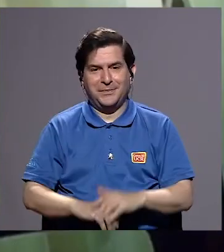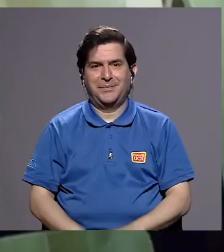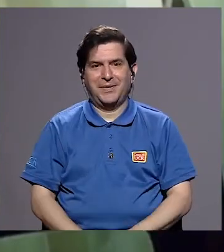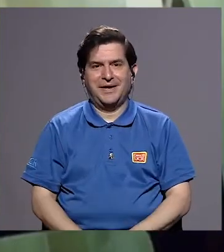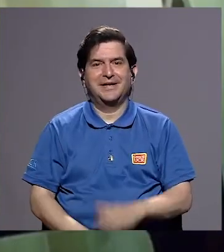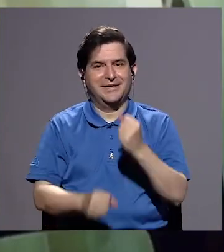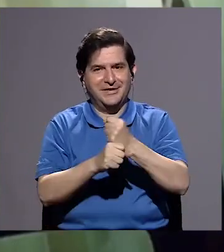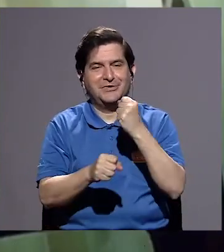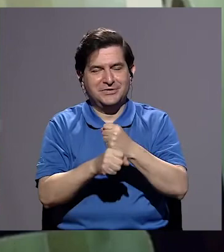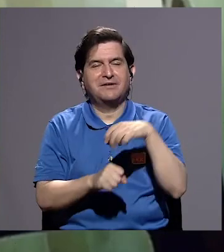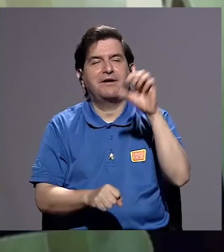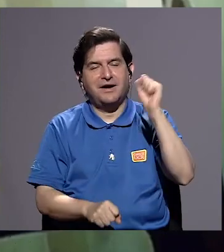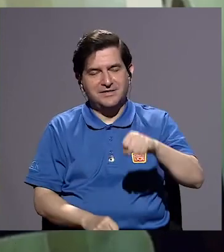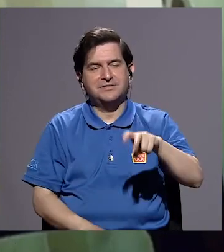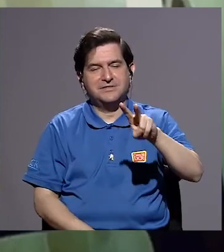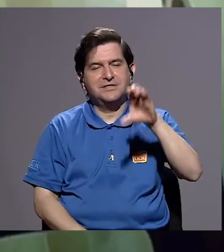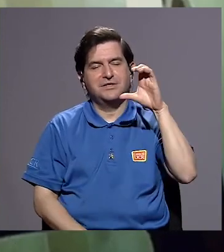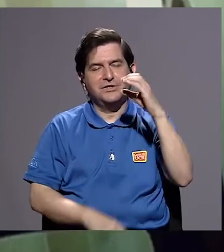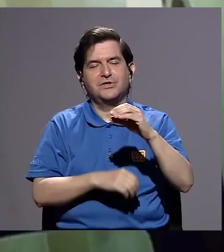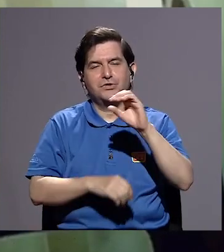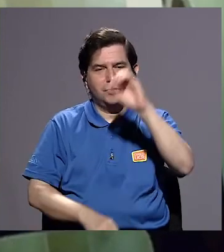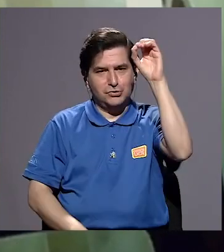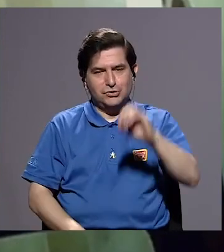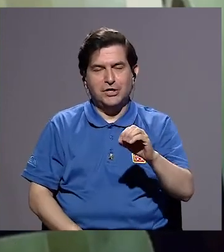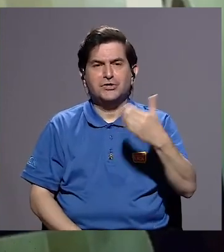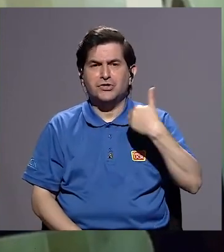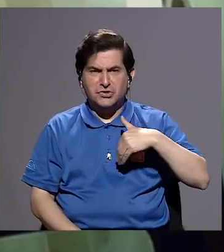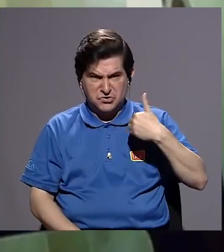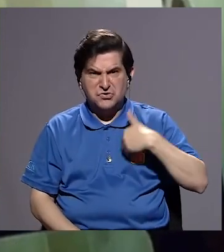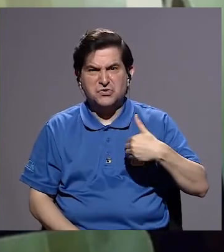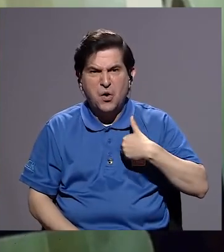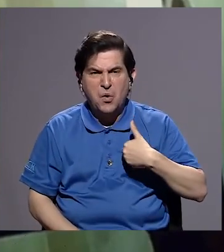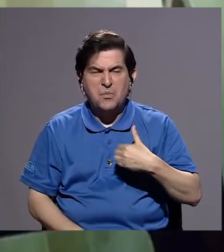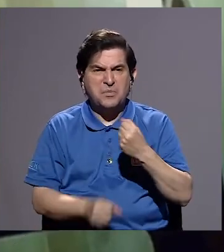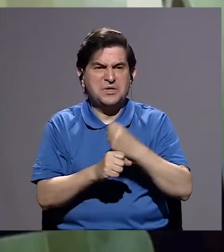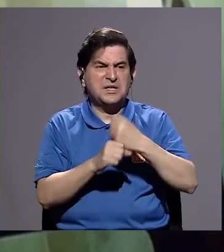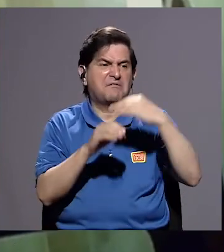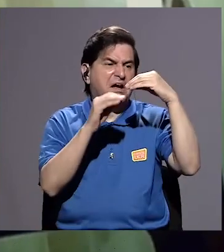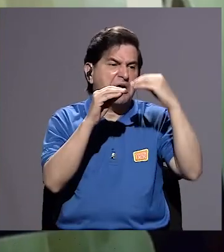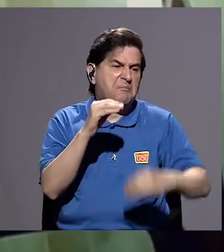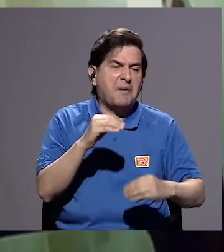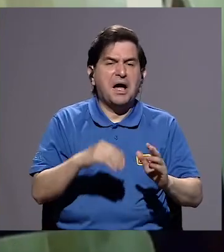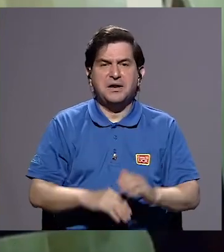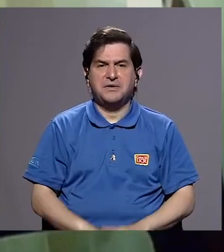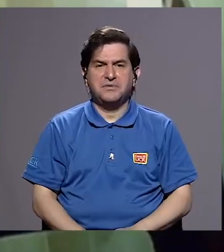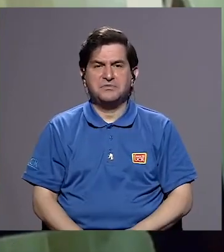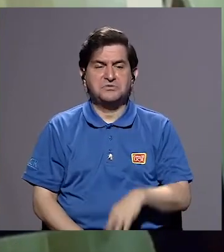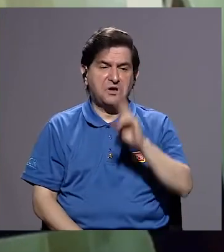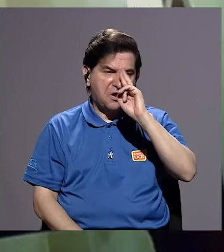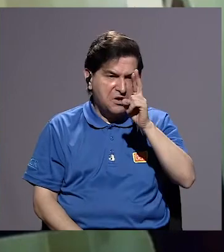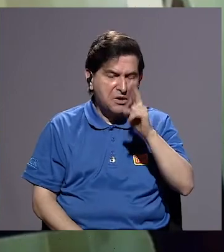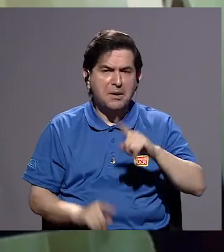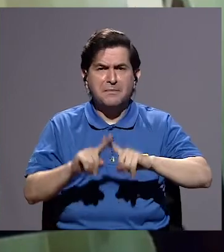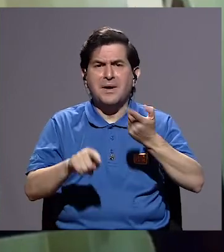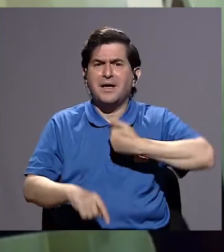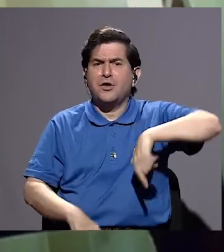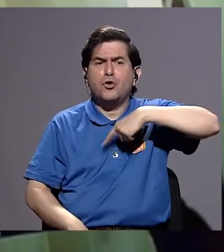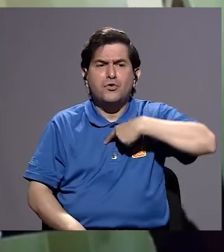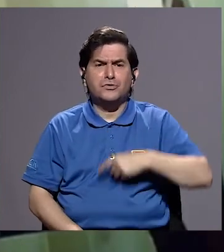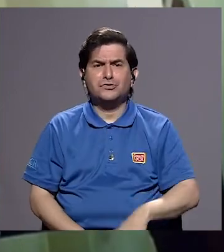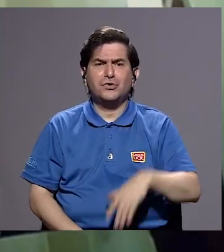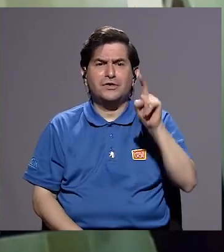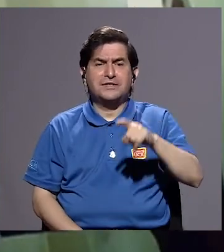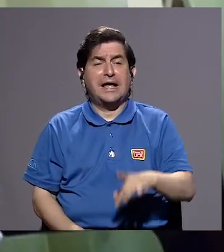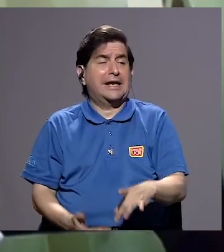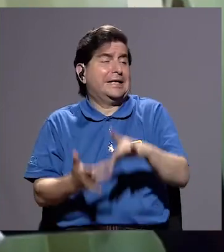que trabajar el 200%, mientras que los hombres trabajan menos, se les reconoce. Nosotros tenemos